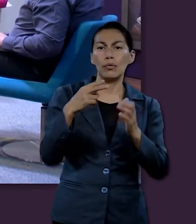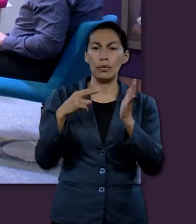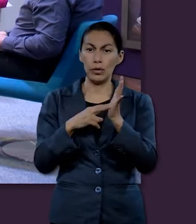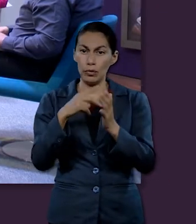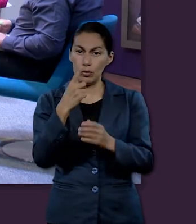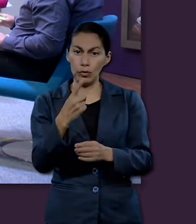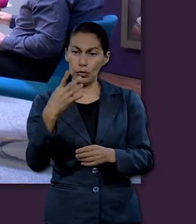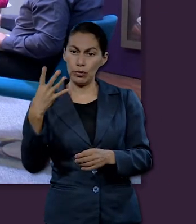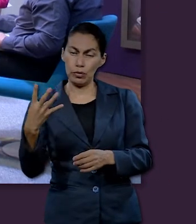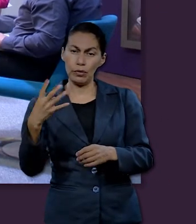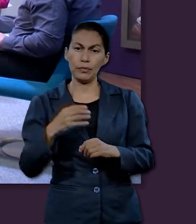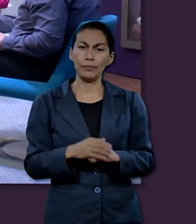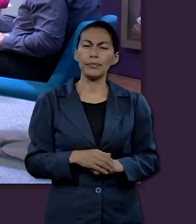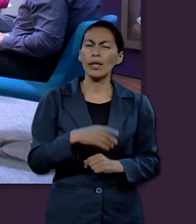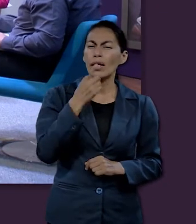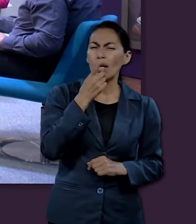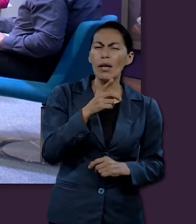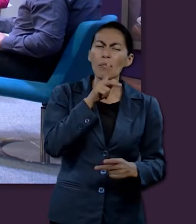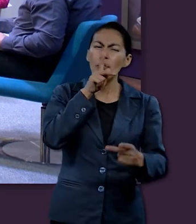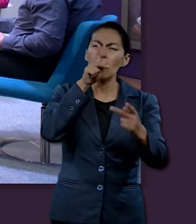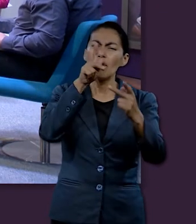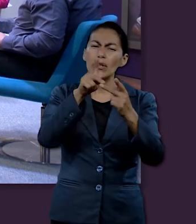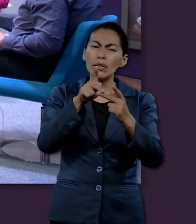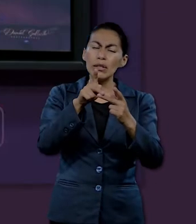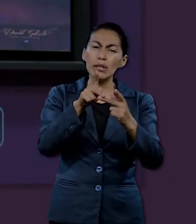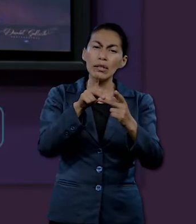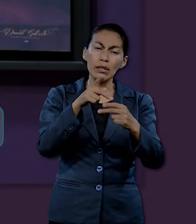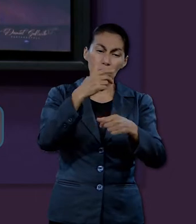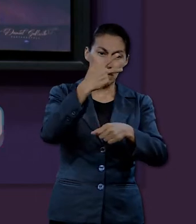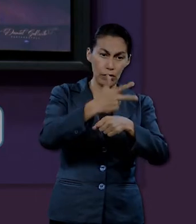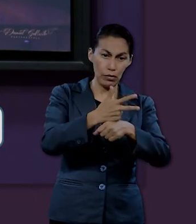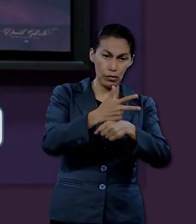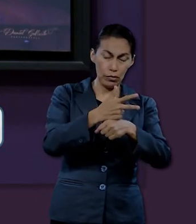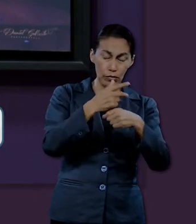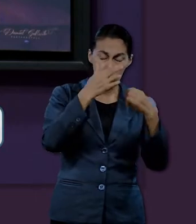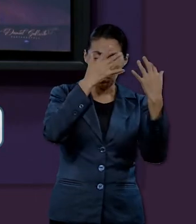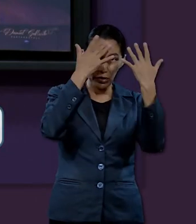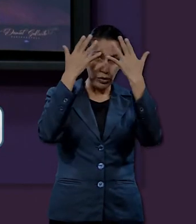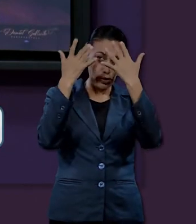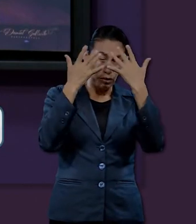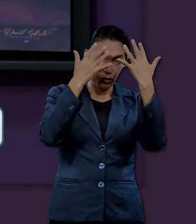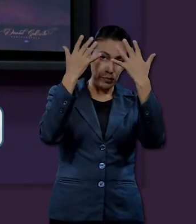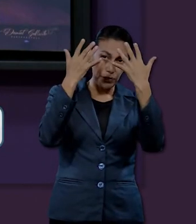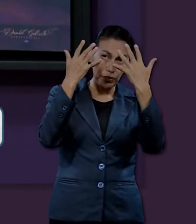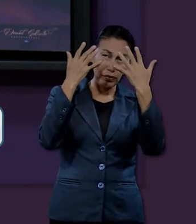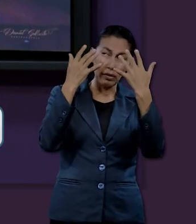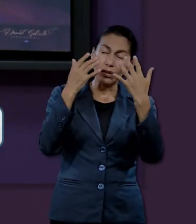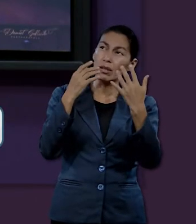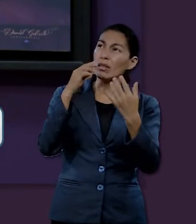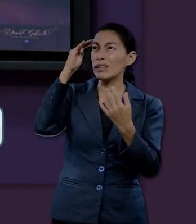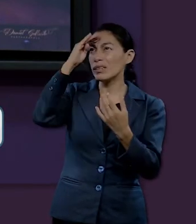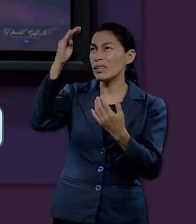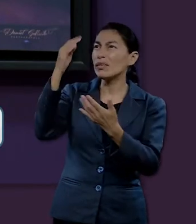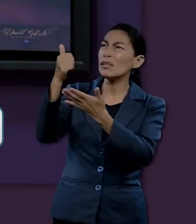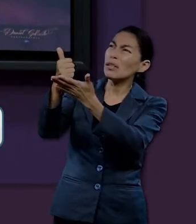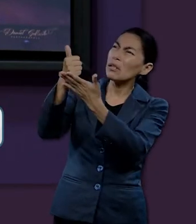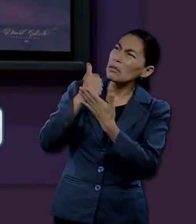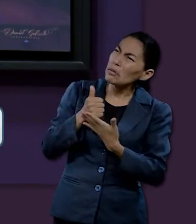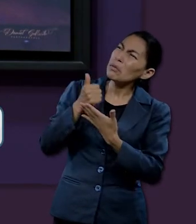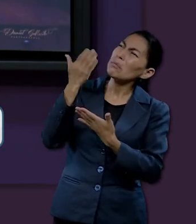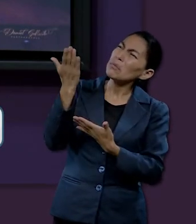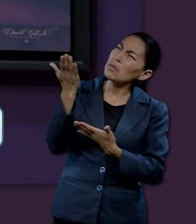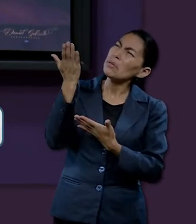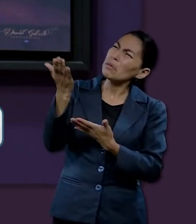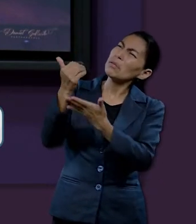dice lo siguiente. Esta es la profecía que el profeta Abacud recibió en visión. ¿Hasta cuándo, Señor, he de pedirte ayuda sin que tú me